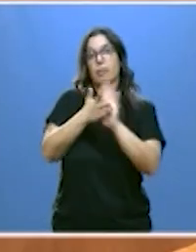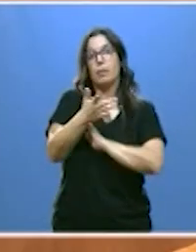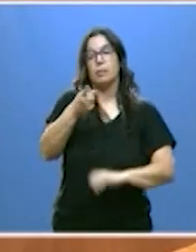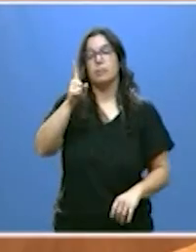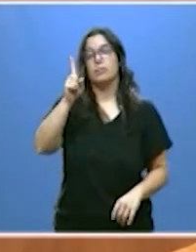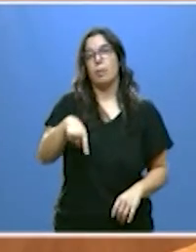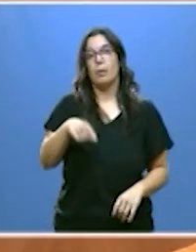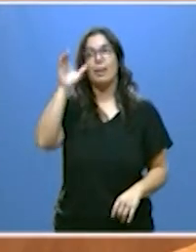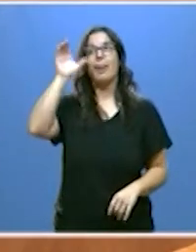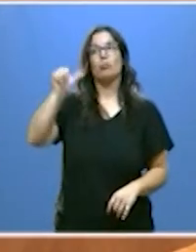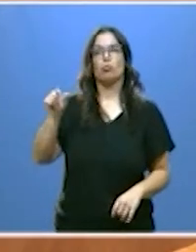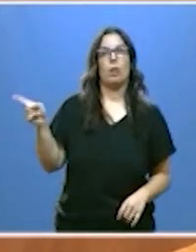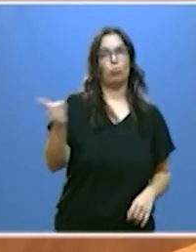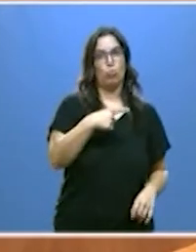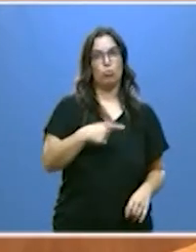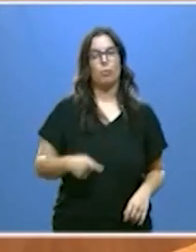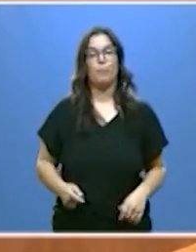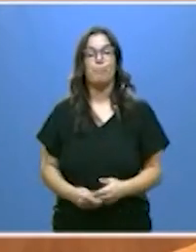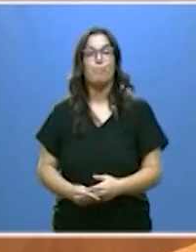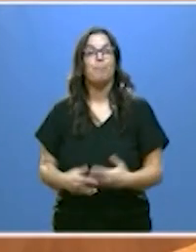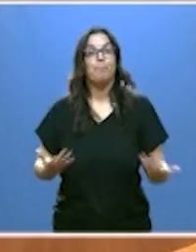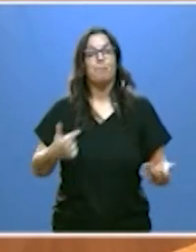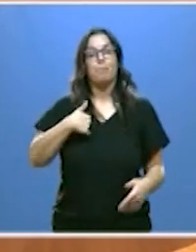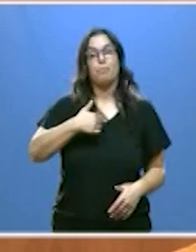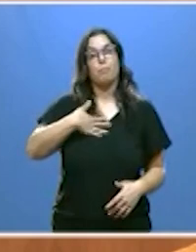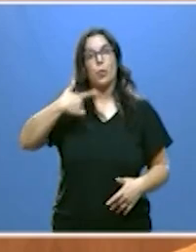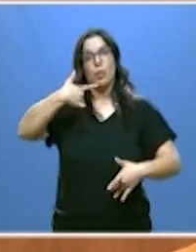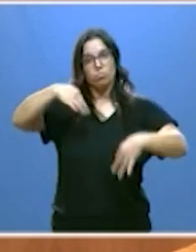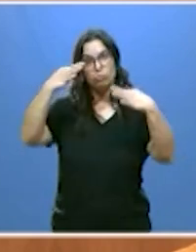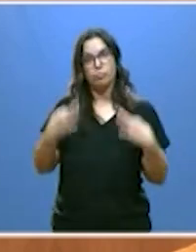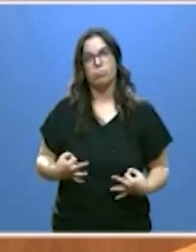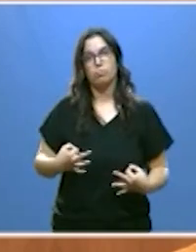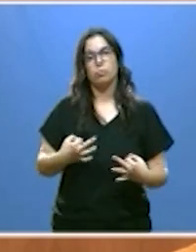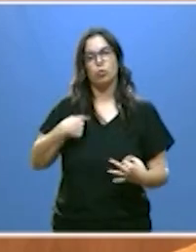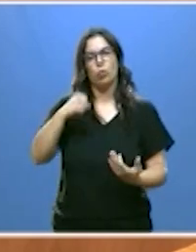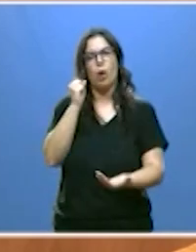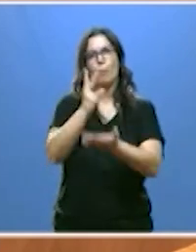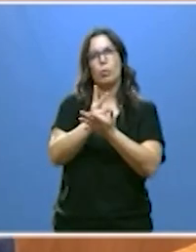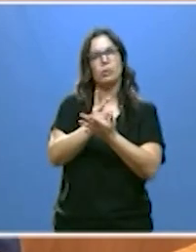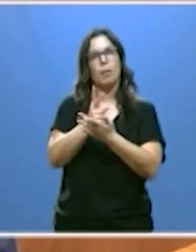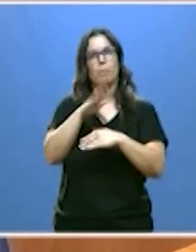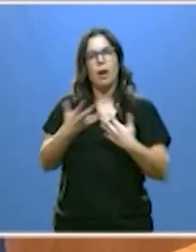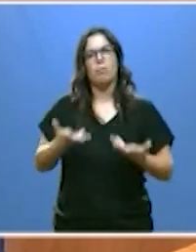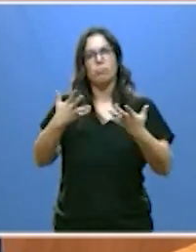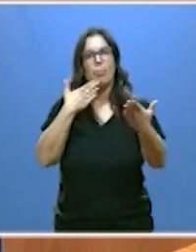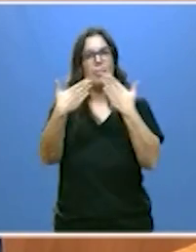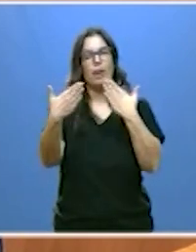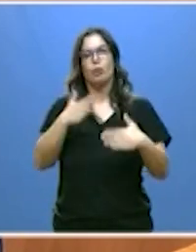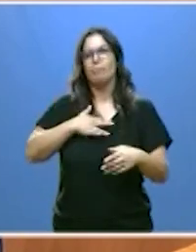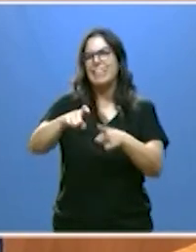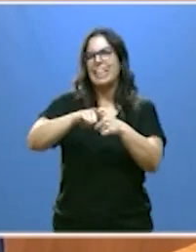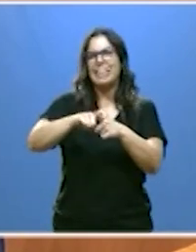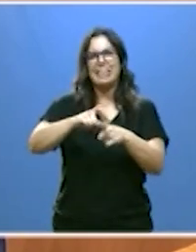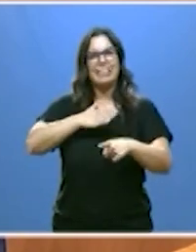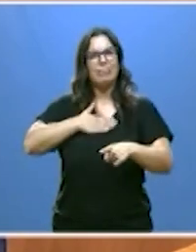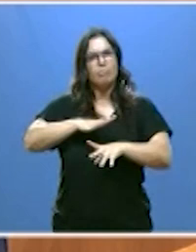escuchar a todos. Por ello quiero afirmar, de nuevo, mi apuesta por el diálogo, que es una característica muy